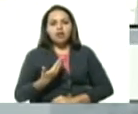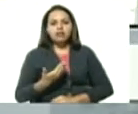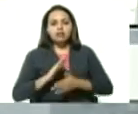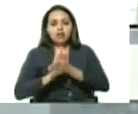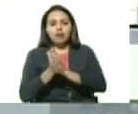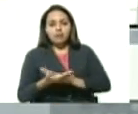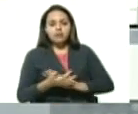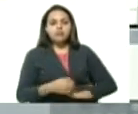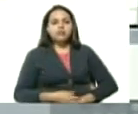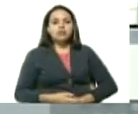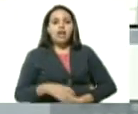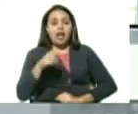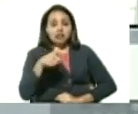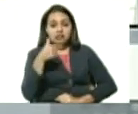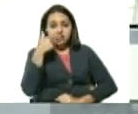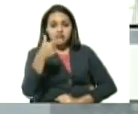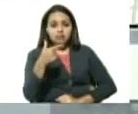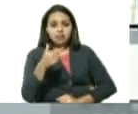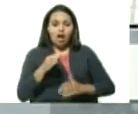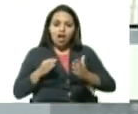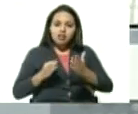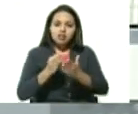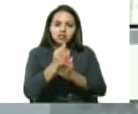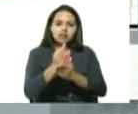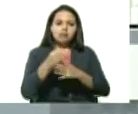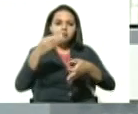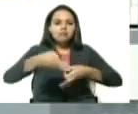nosotros desde acá decimos leales siempre